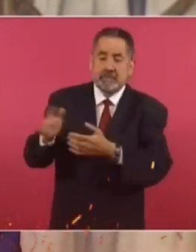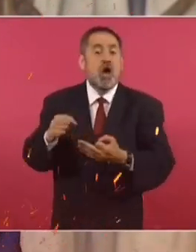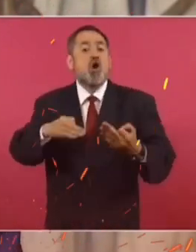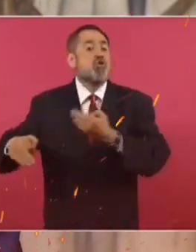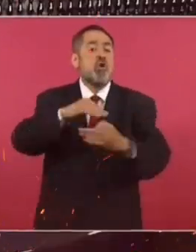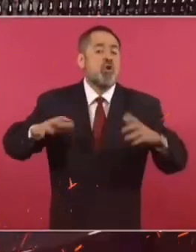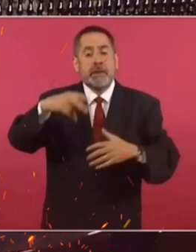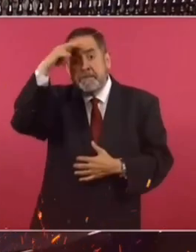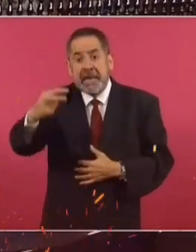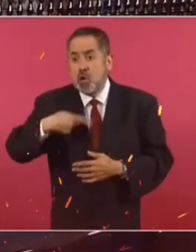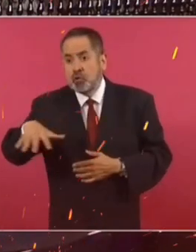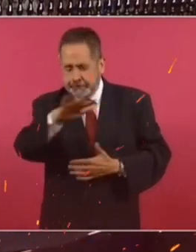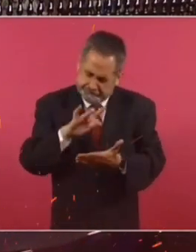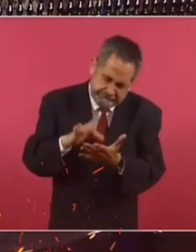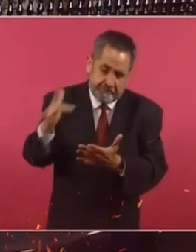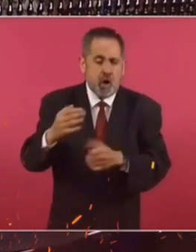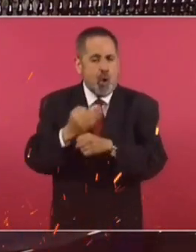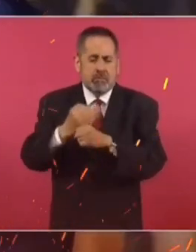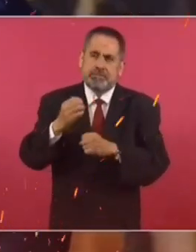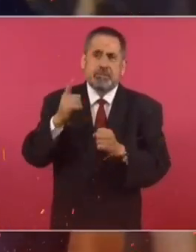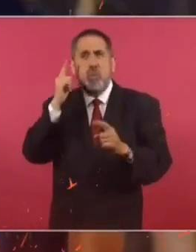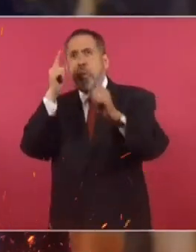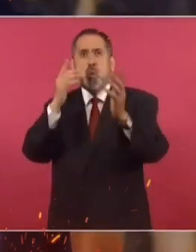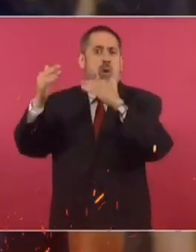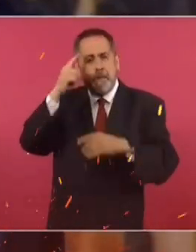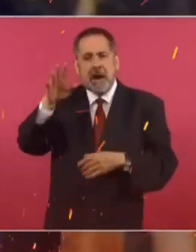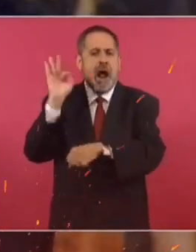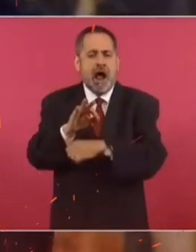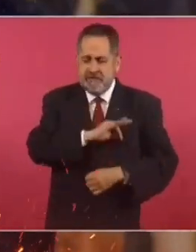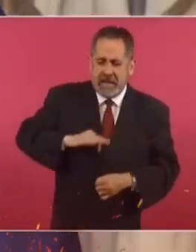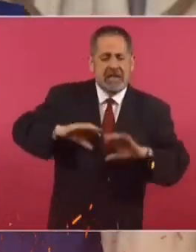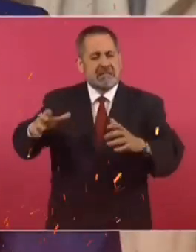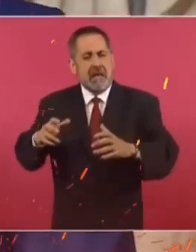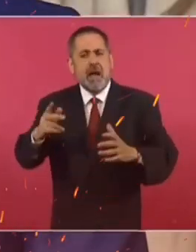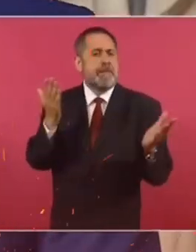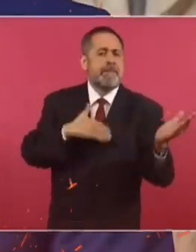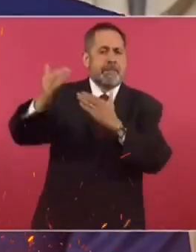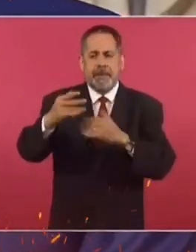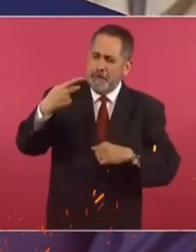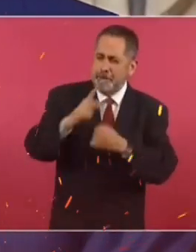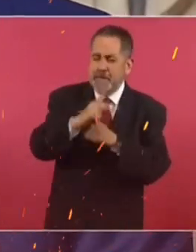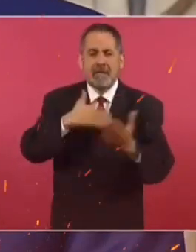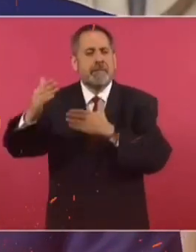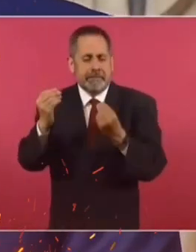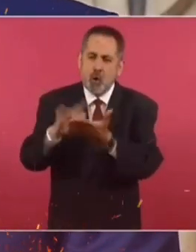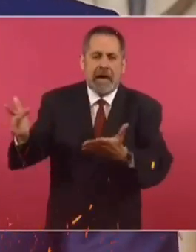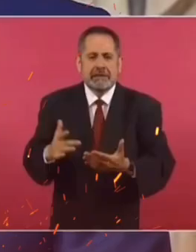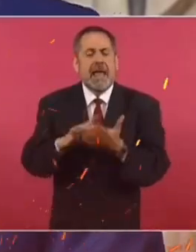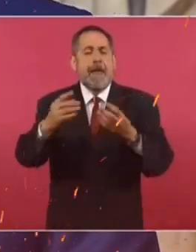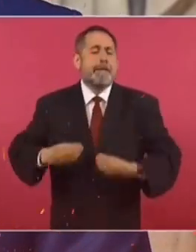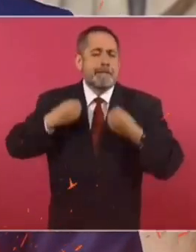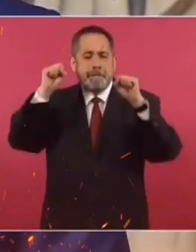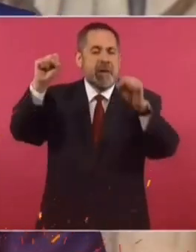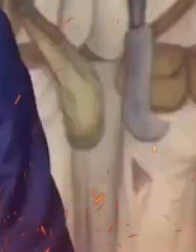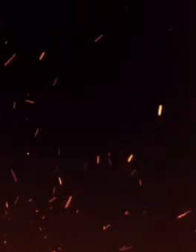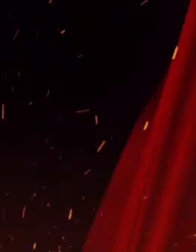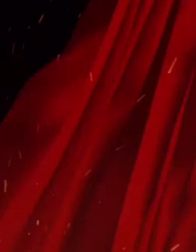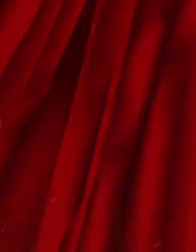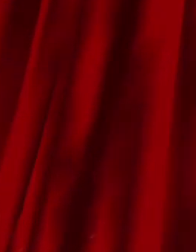todos los mexicanos por participar en esta odisea en pos de la felicidad del pueblo y la prosperidad de la patria. Muchas gracias. ¡Que viva México!